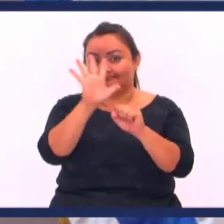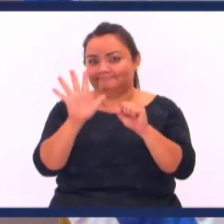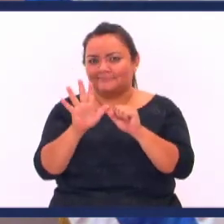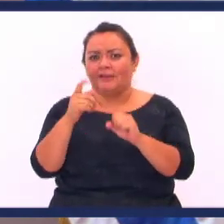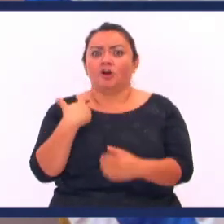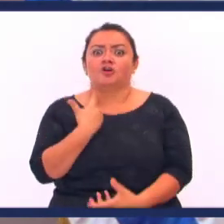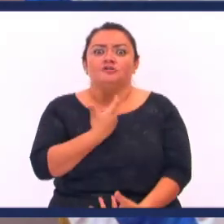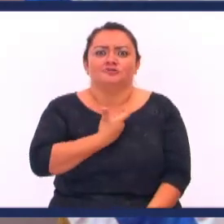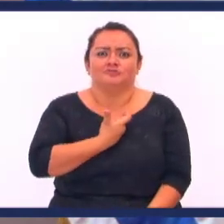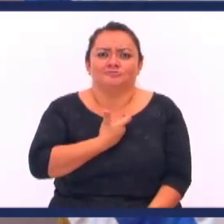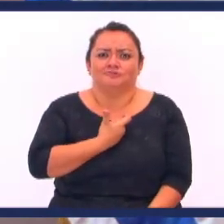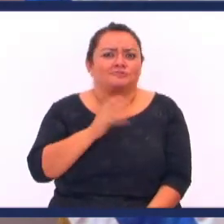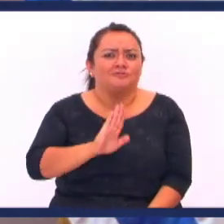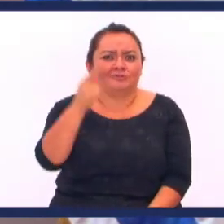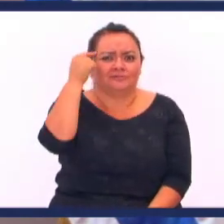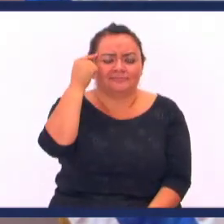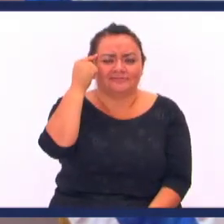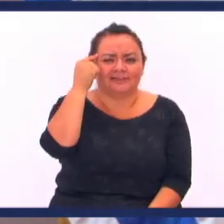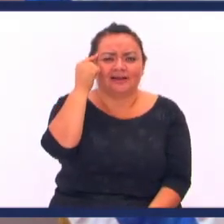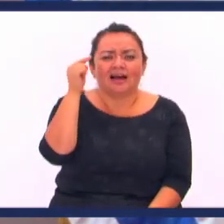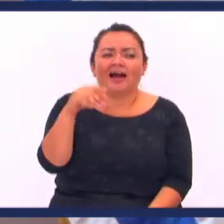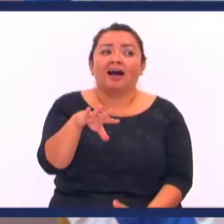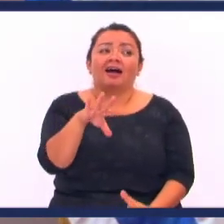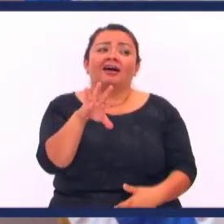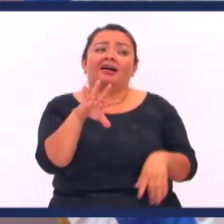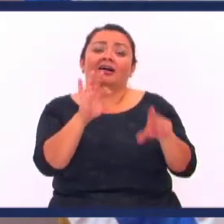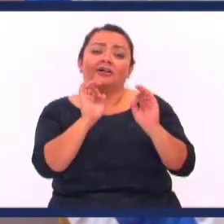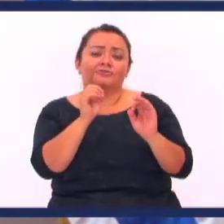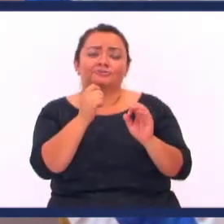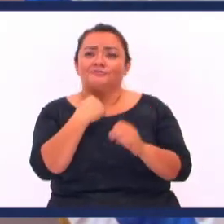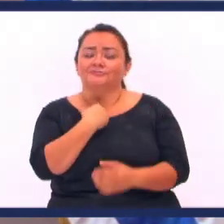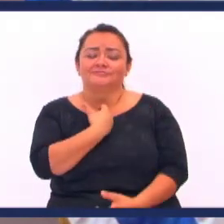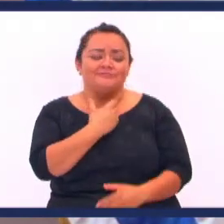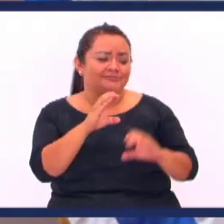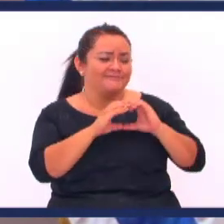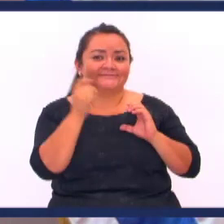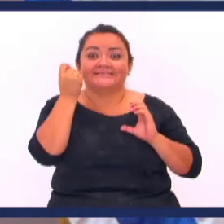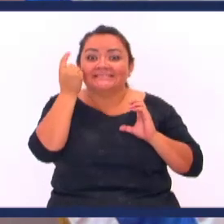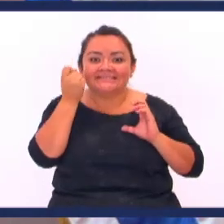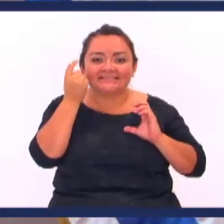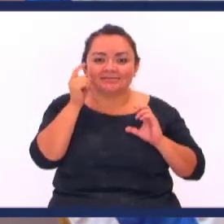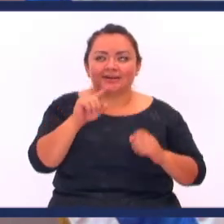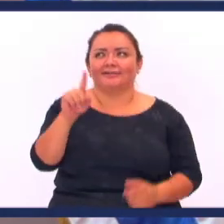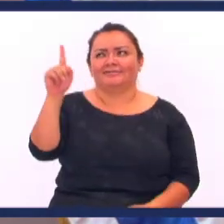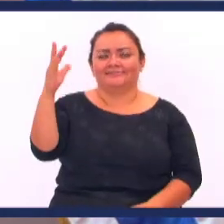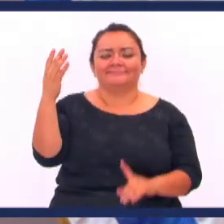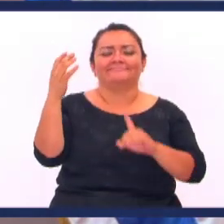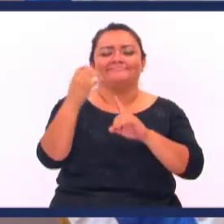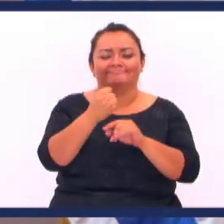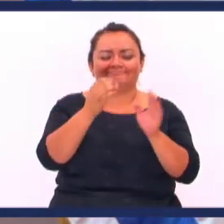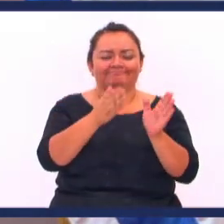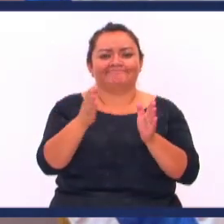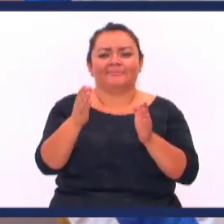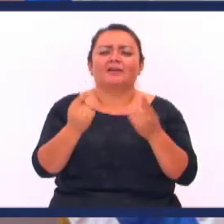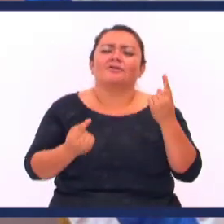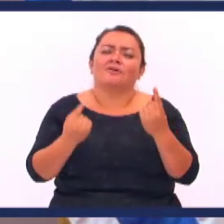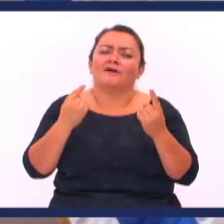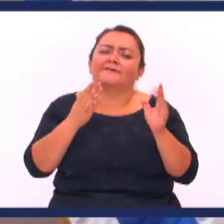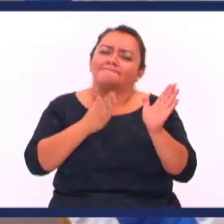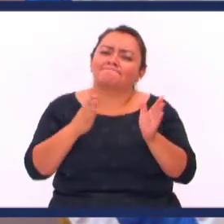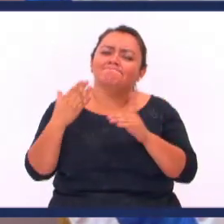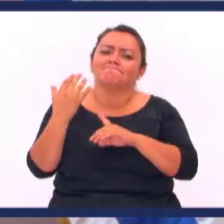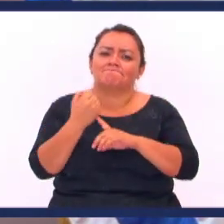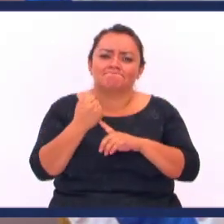Jamás imaginamos Y muchos no tenemos el corazón Para entender que Dios tiene un propósito ¿Cuál es el